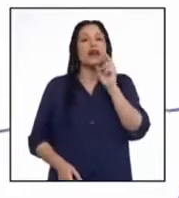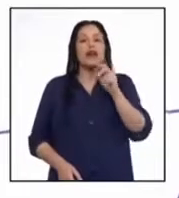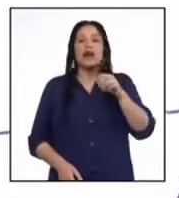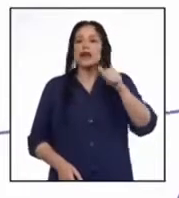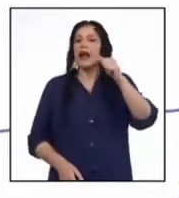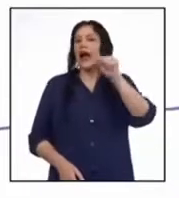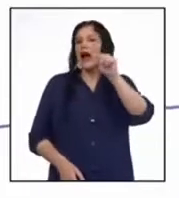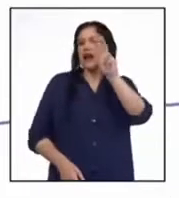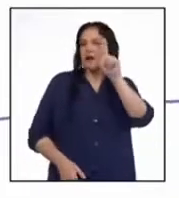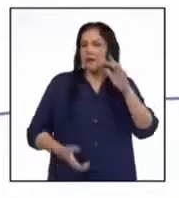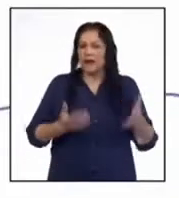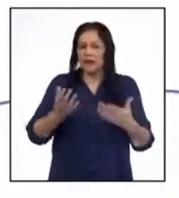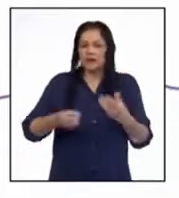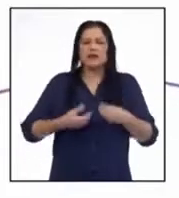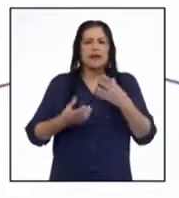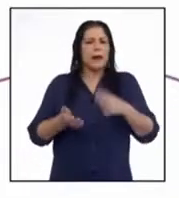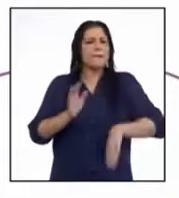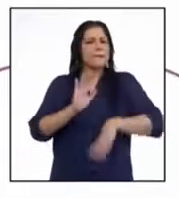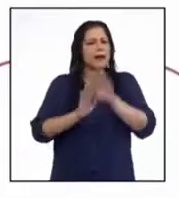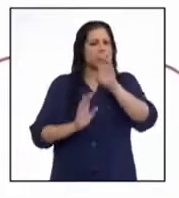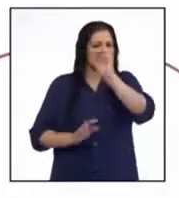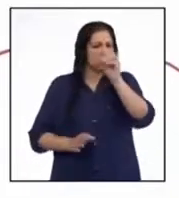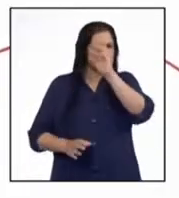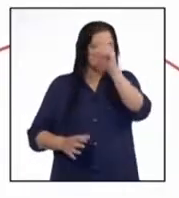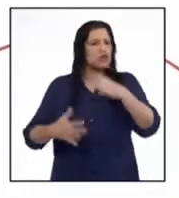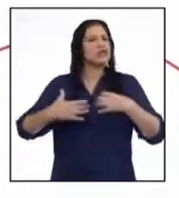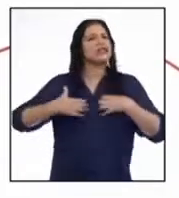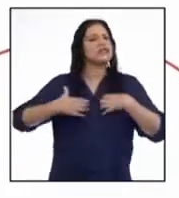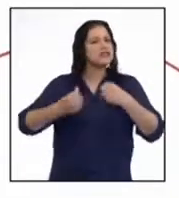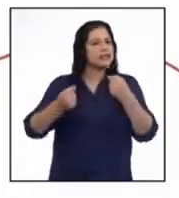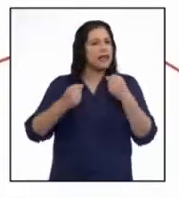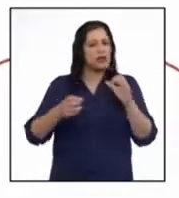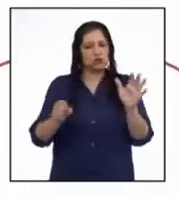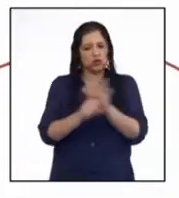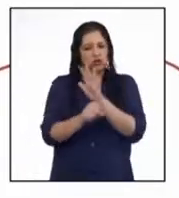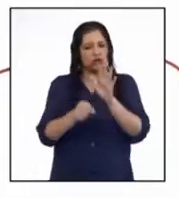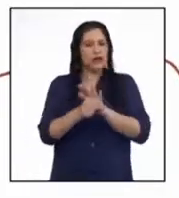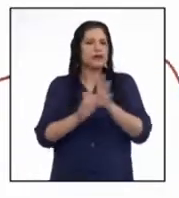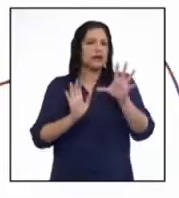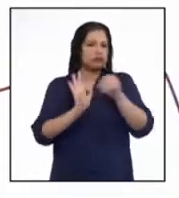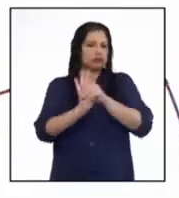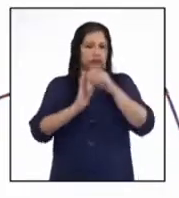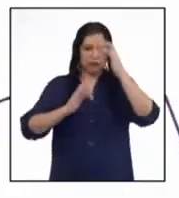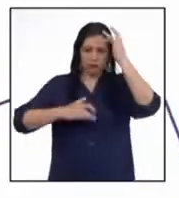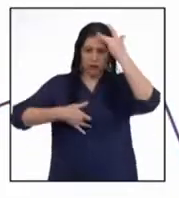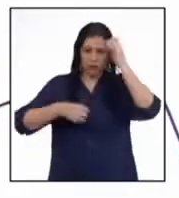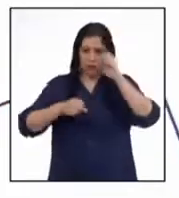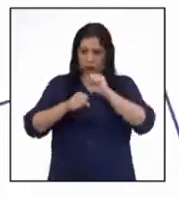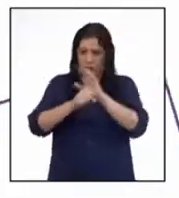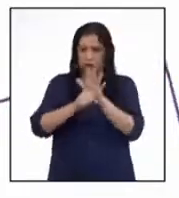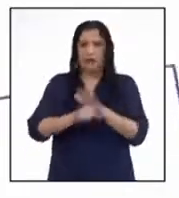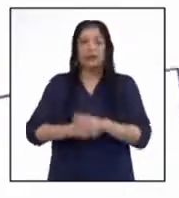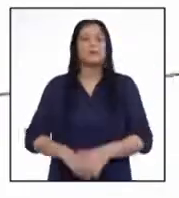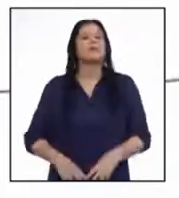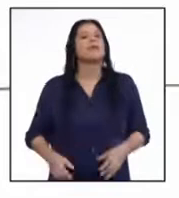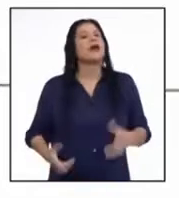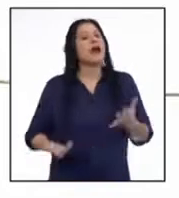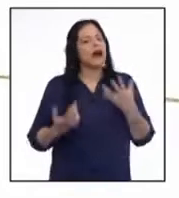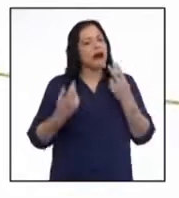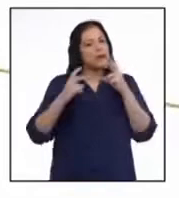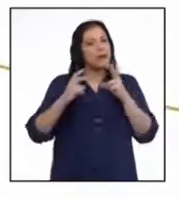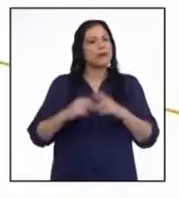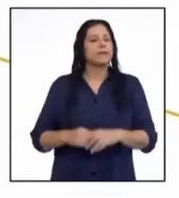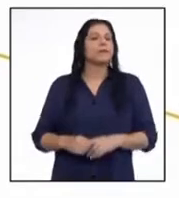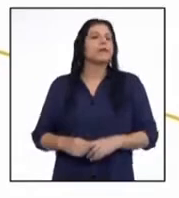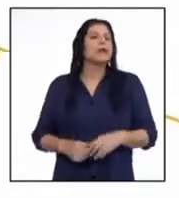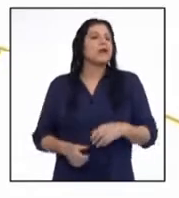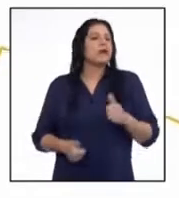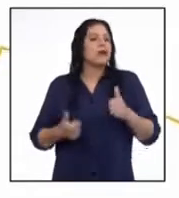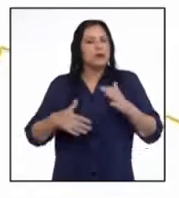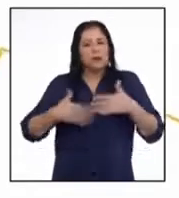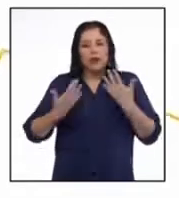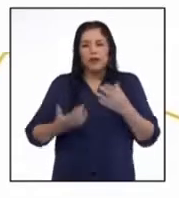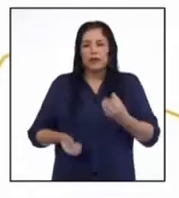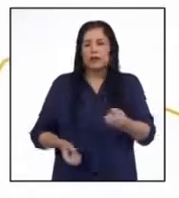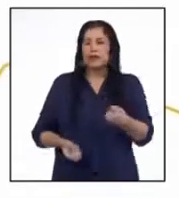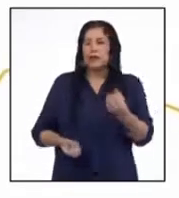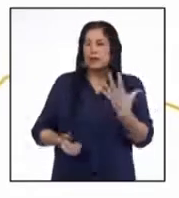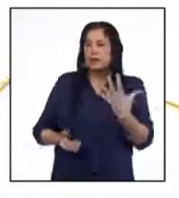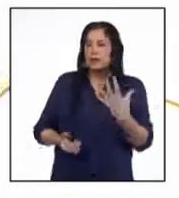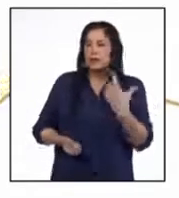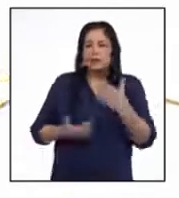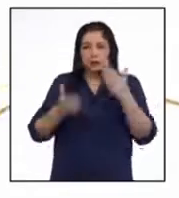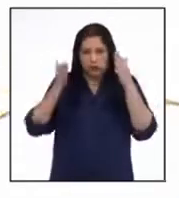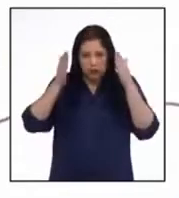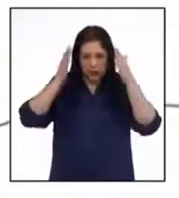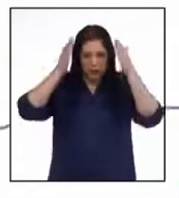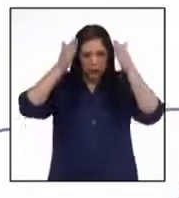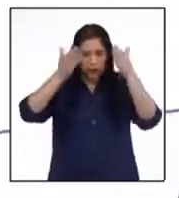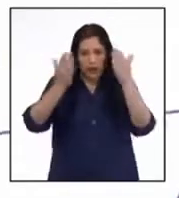la mayor cantidad porcentual de recuperados respecto a su total de contagiados. A ver, chicos, ¿qué podrían decirme si solo se